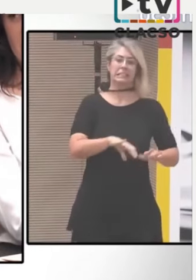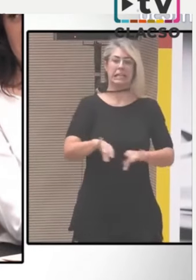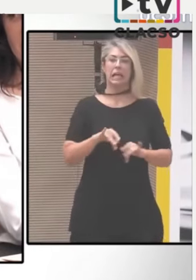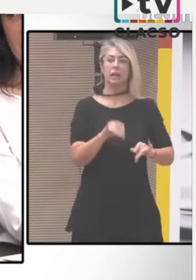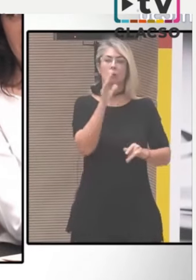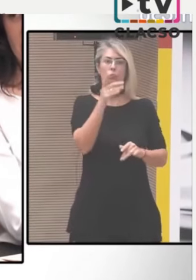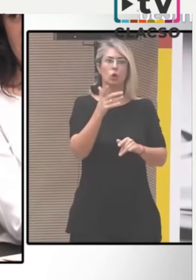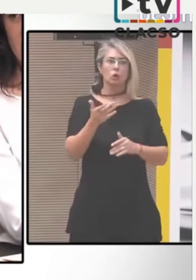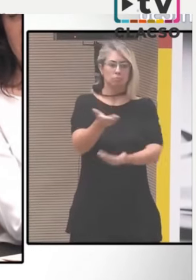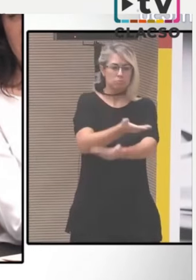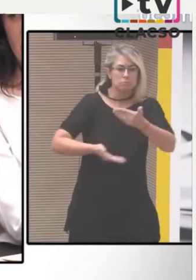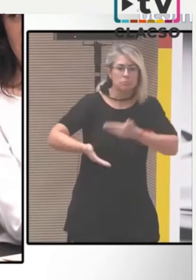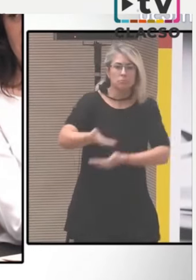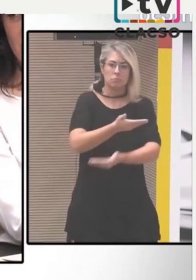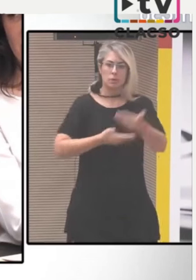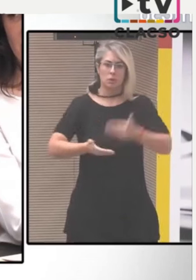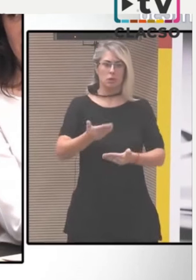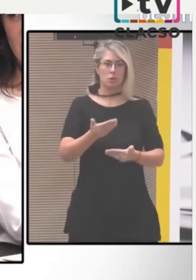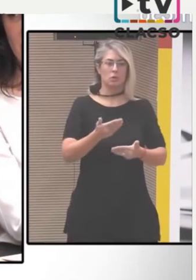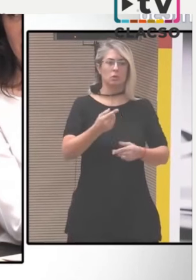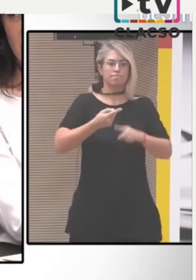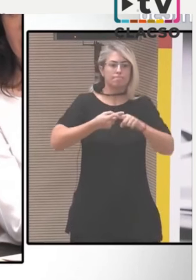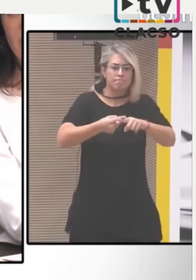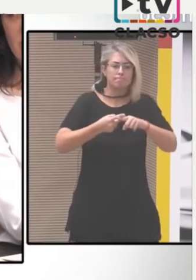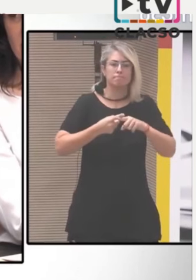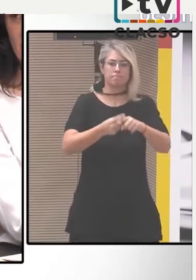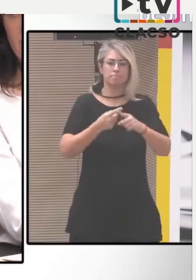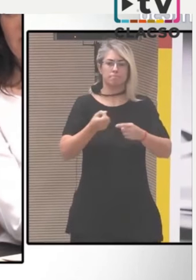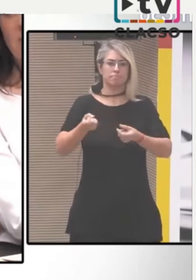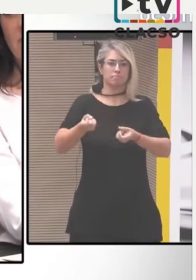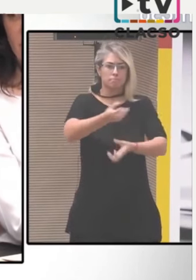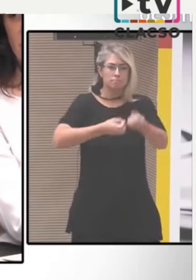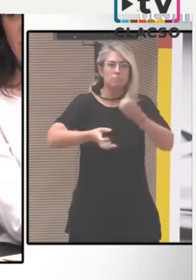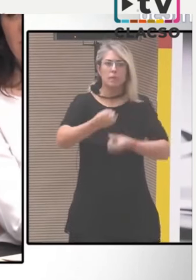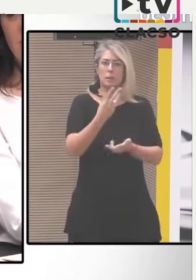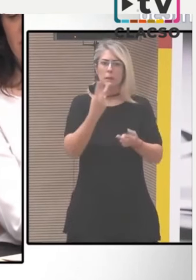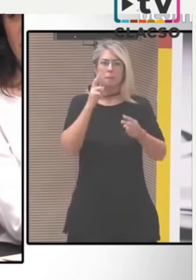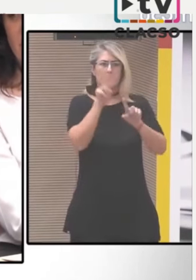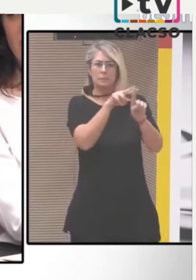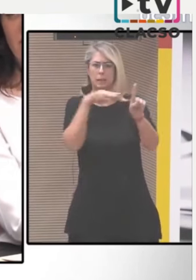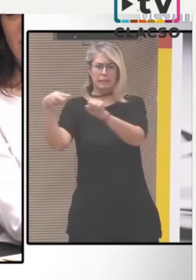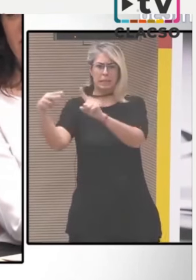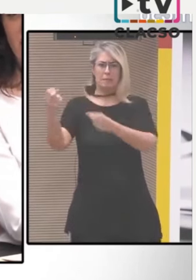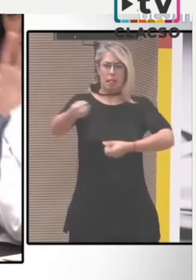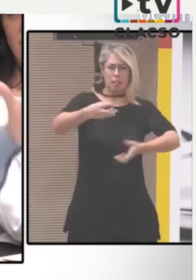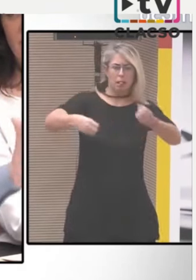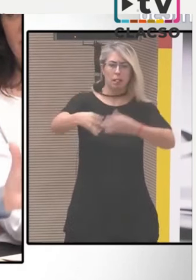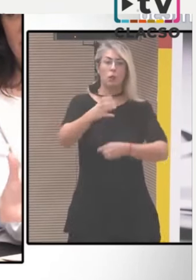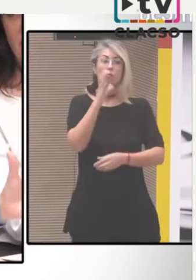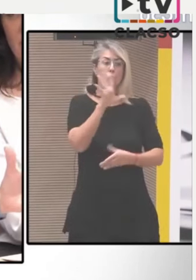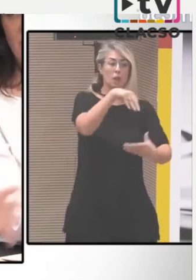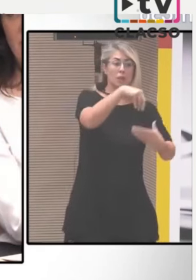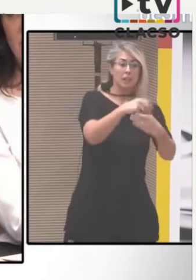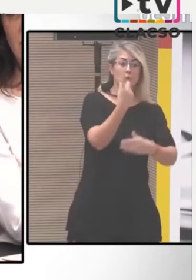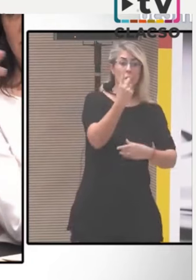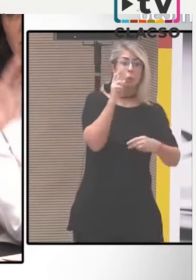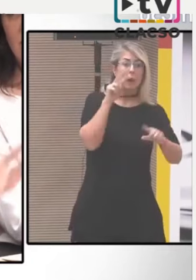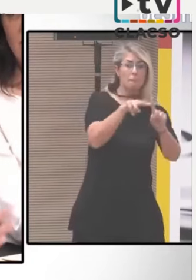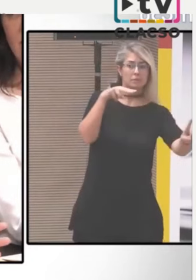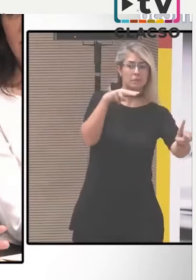democracia como un instrumento digamos que tenemos que consolidar para superar